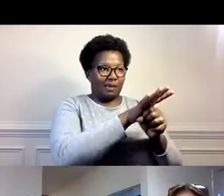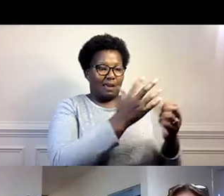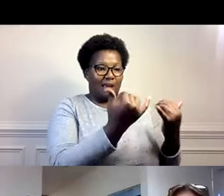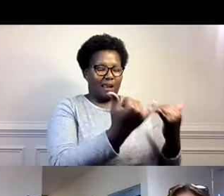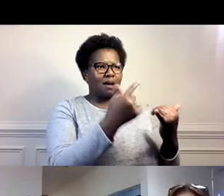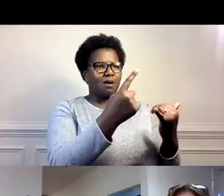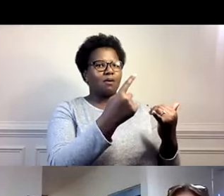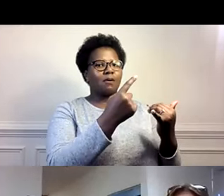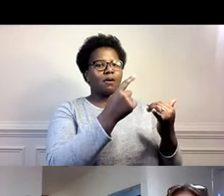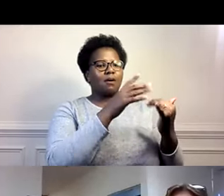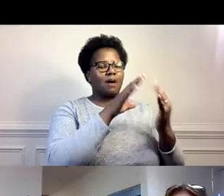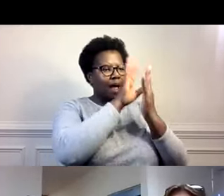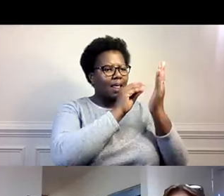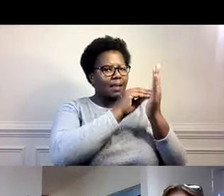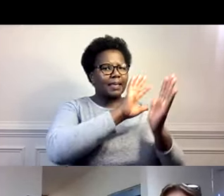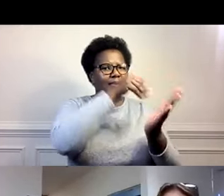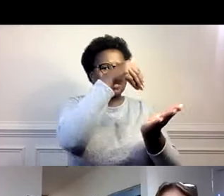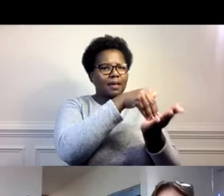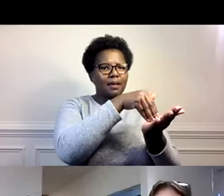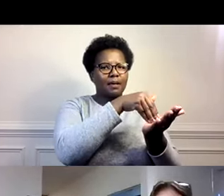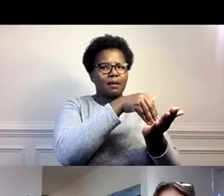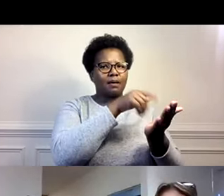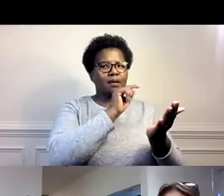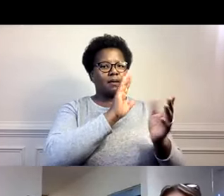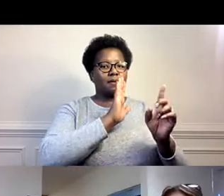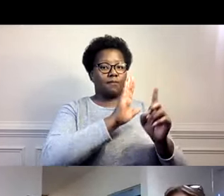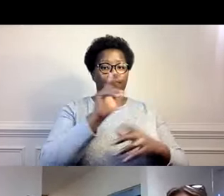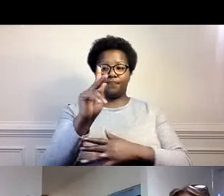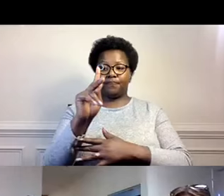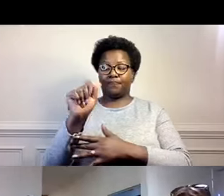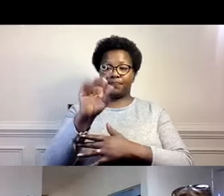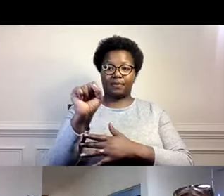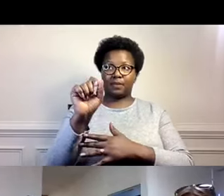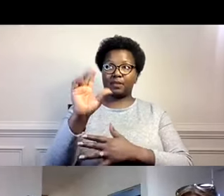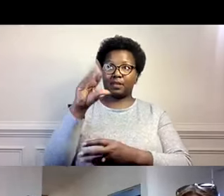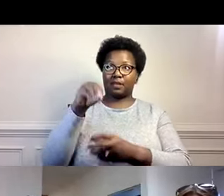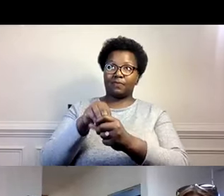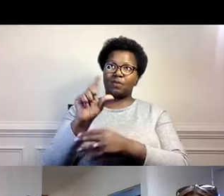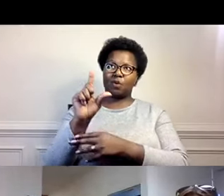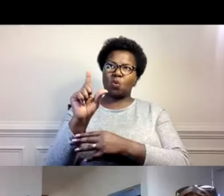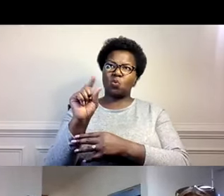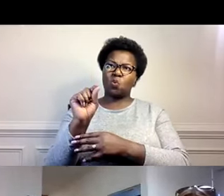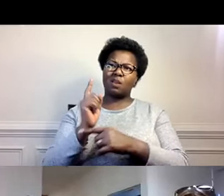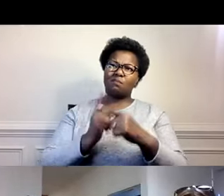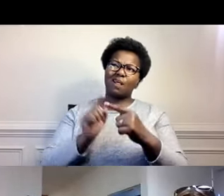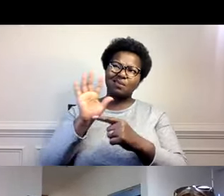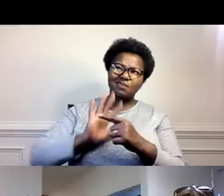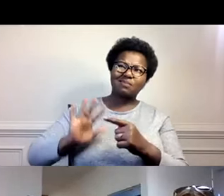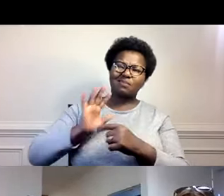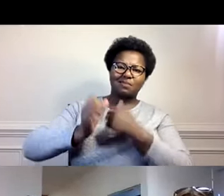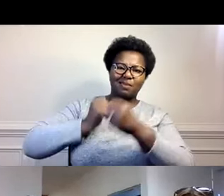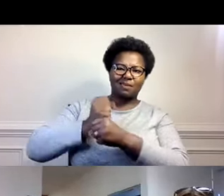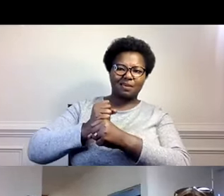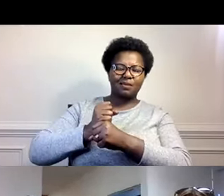Y aquí en el Adaptive Learning Center o el Centro de Aprendizaje Adaptivo, Kay ha estado con el programa por más de 20